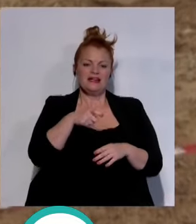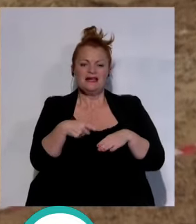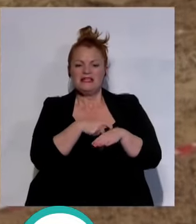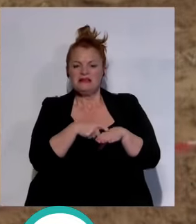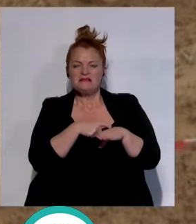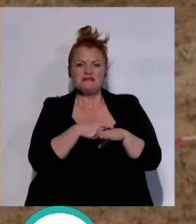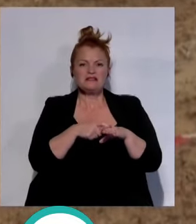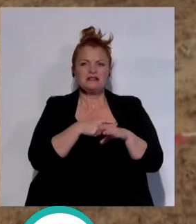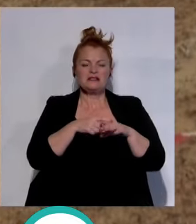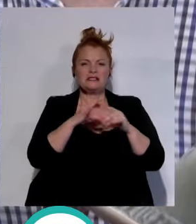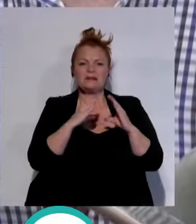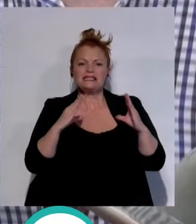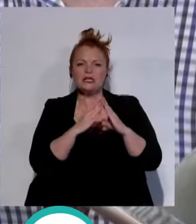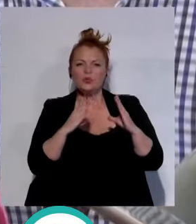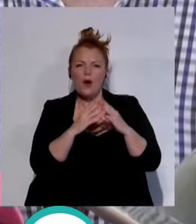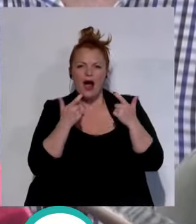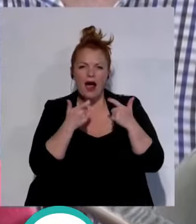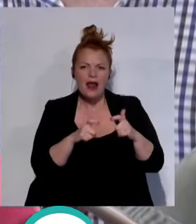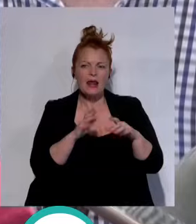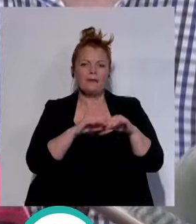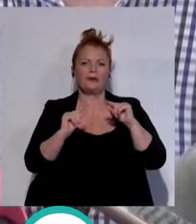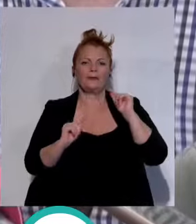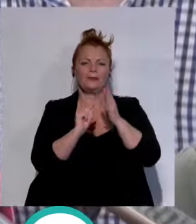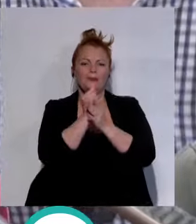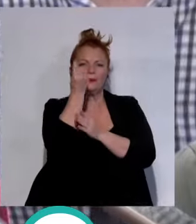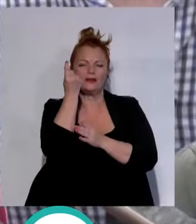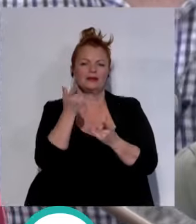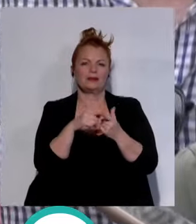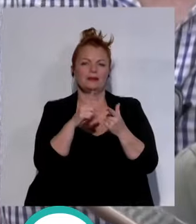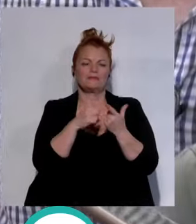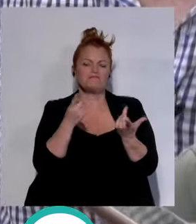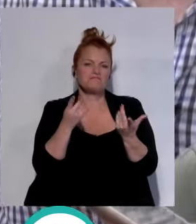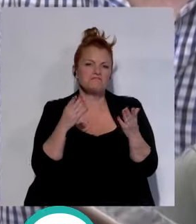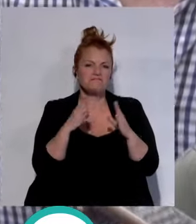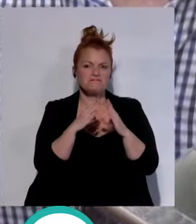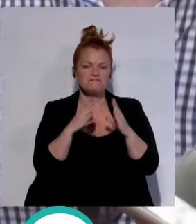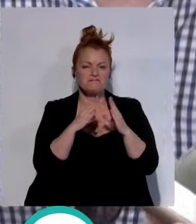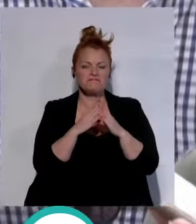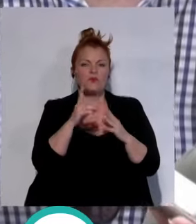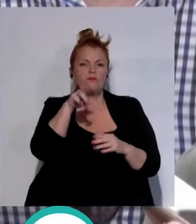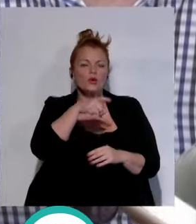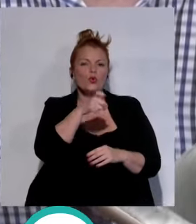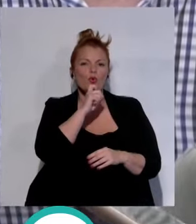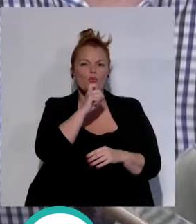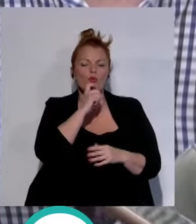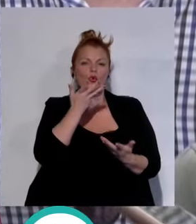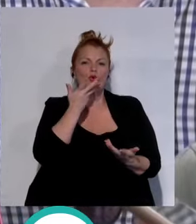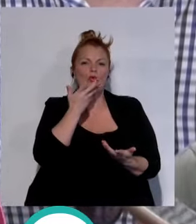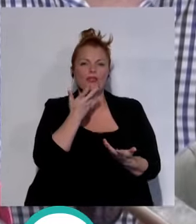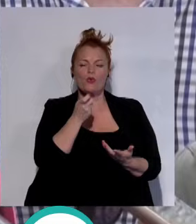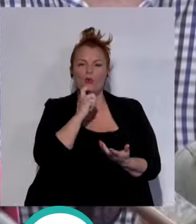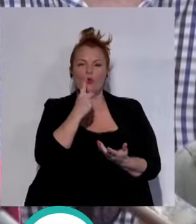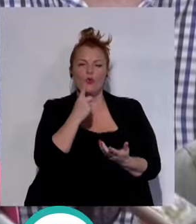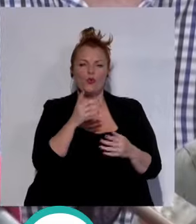ritual para incienso sacrificio yo consideraría más que es lo que conocemos aquí